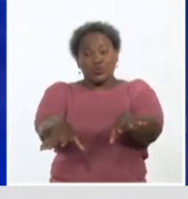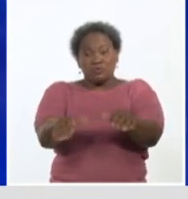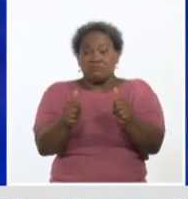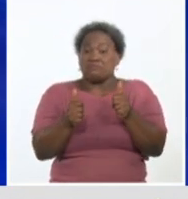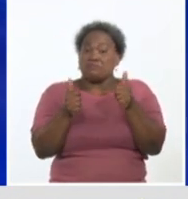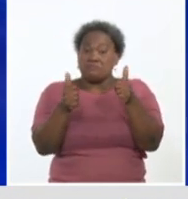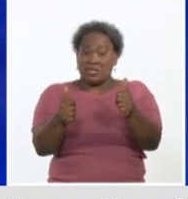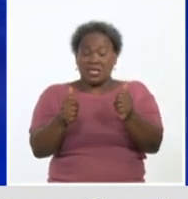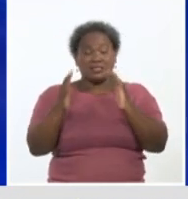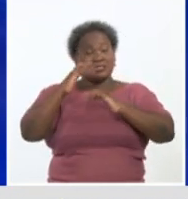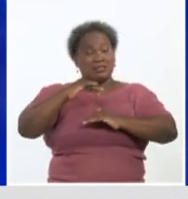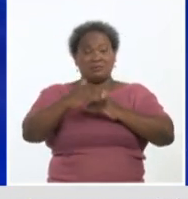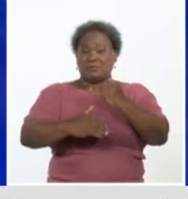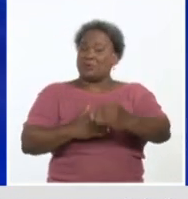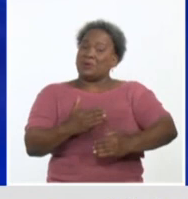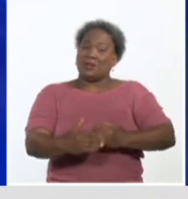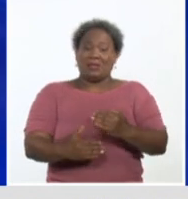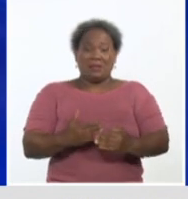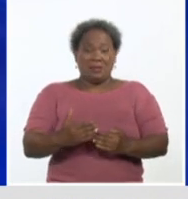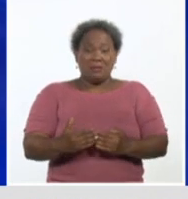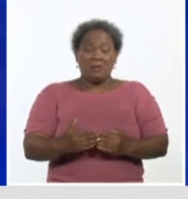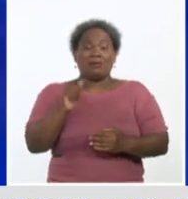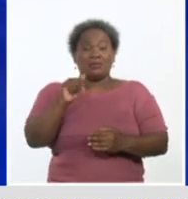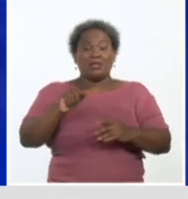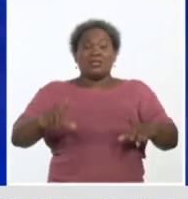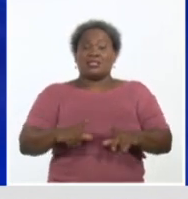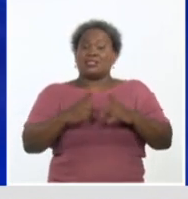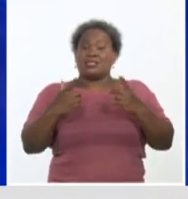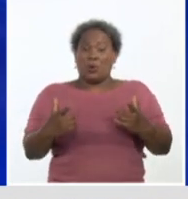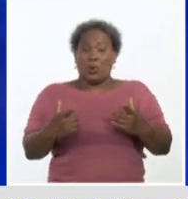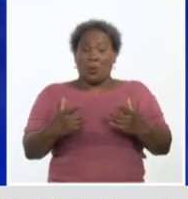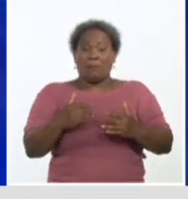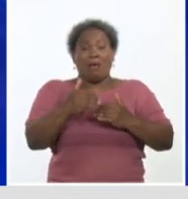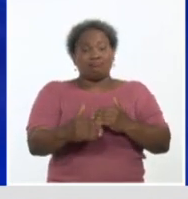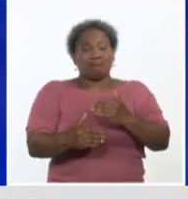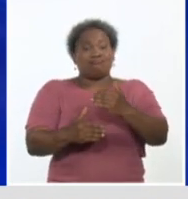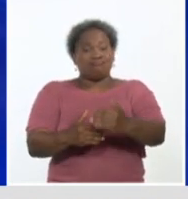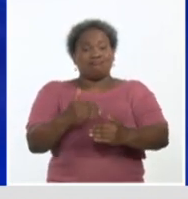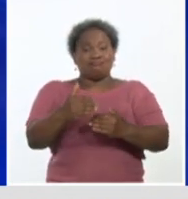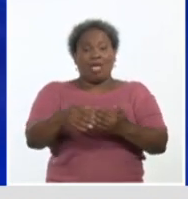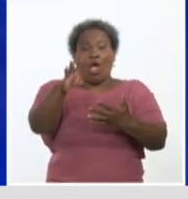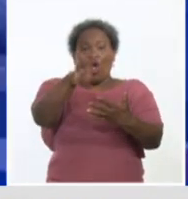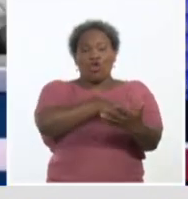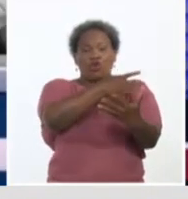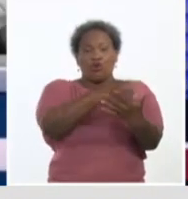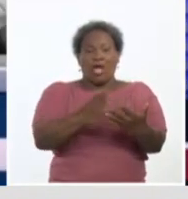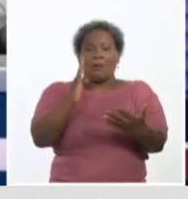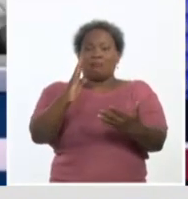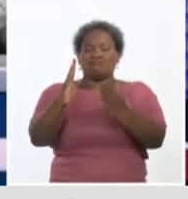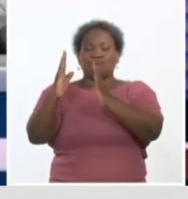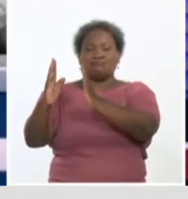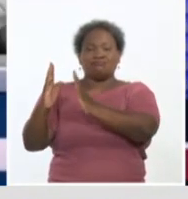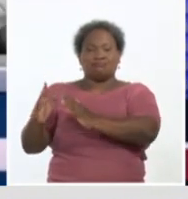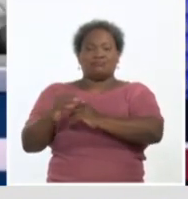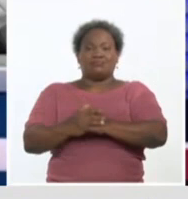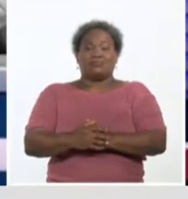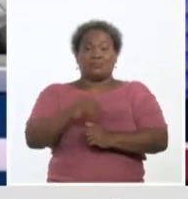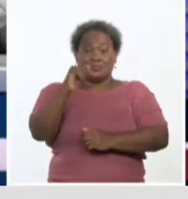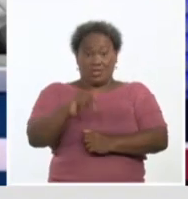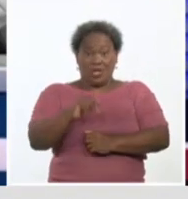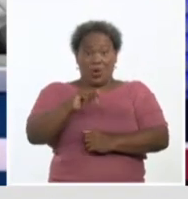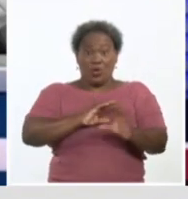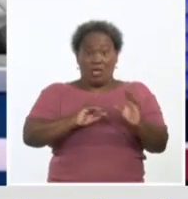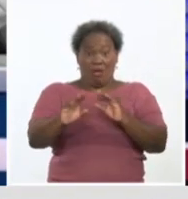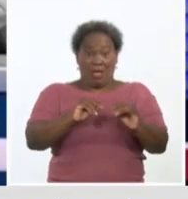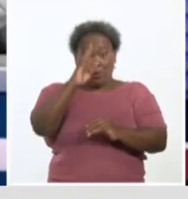contratiempo, velando por el cumplimiento de cada uno de los pasos de este cronograma. Hoy estuvimos conversando con la doctora María